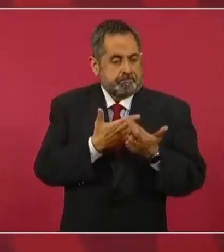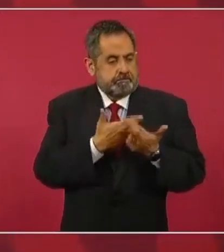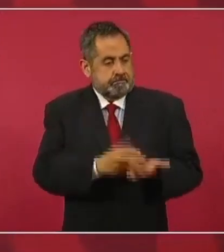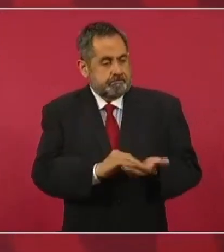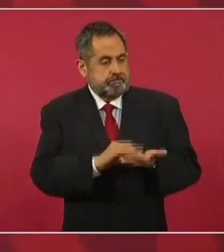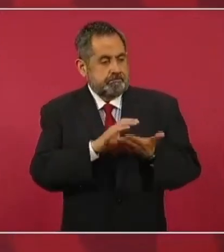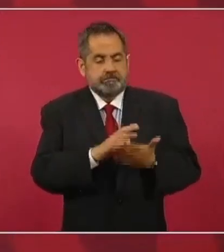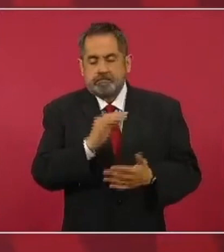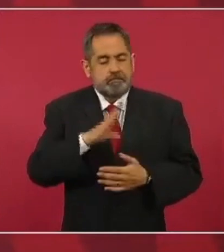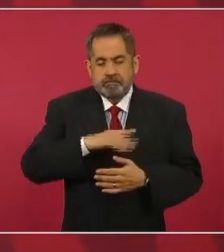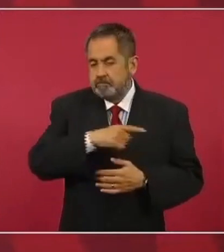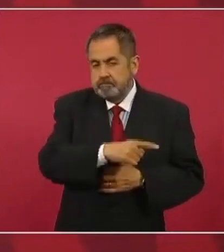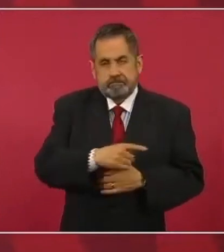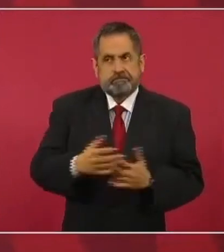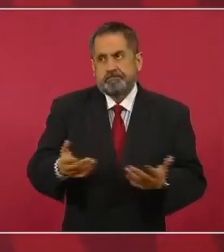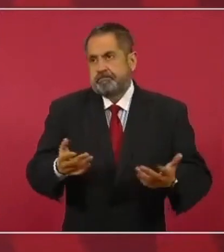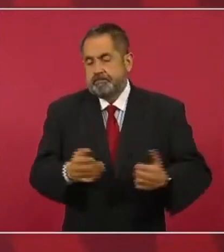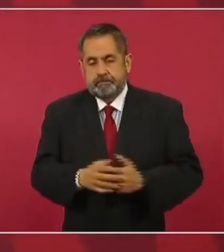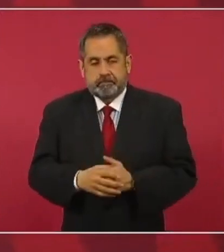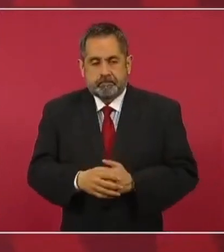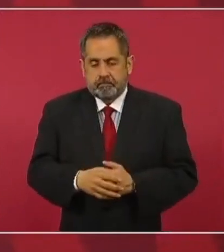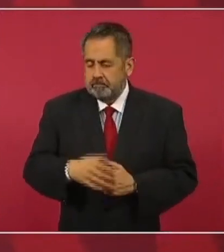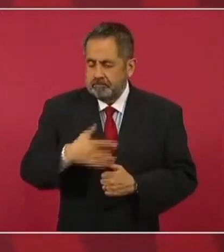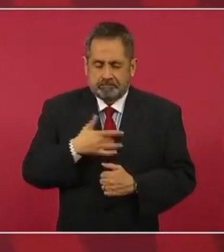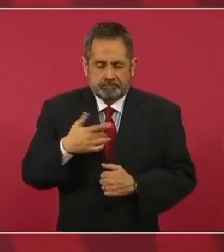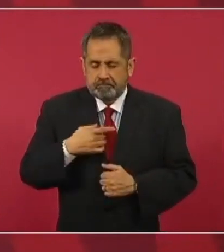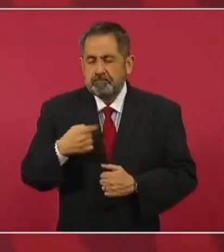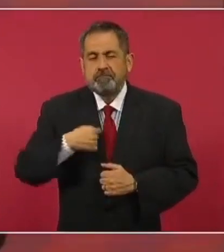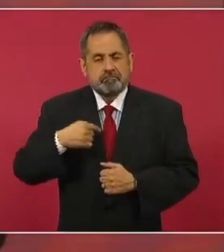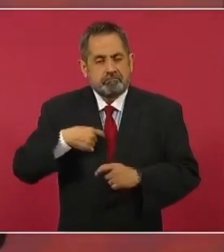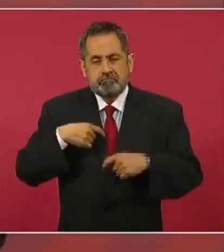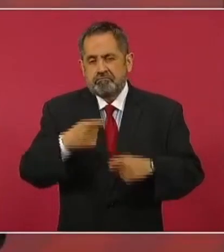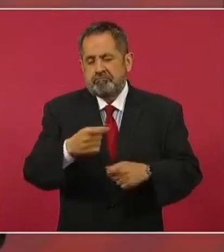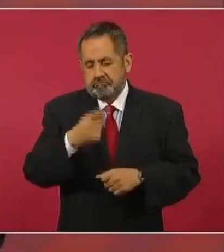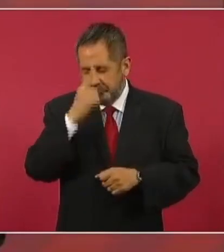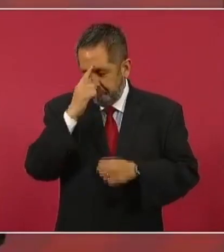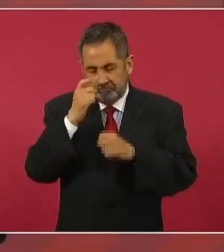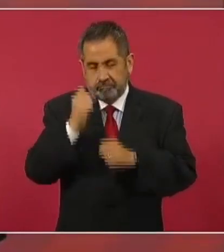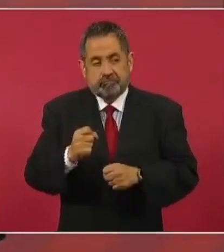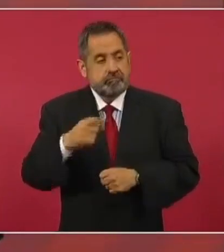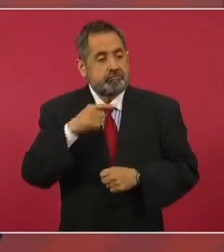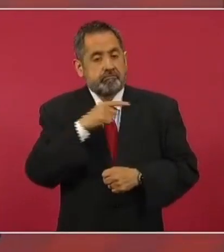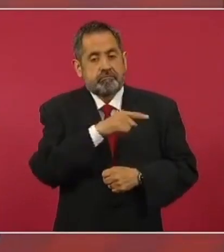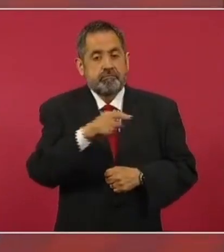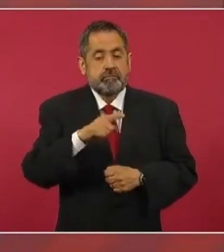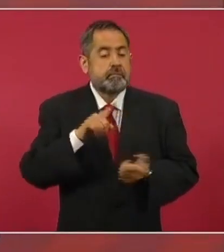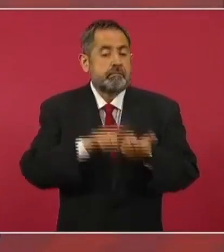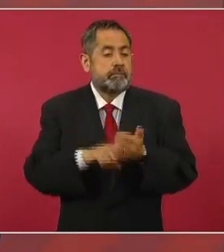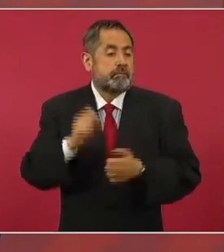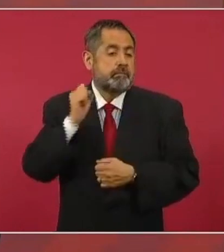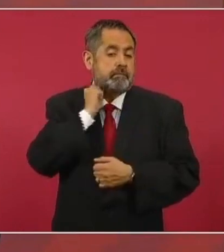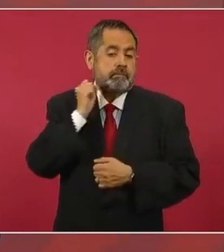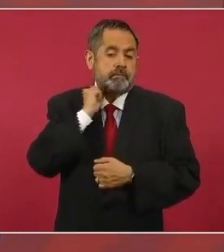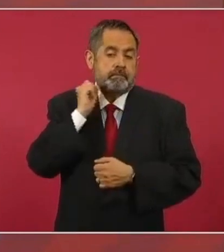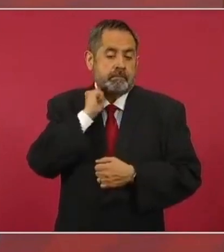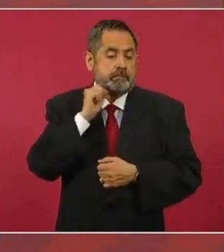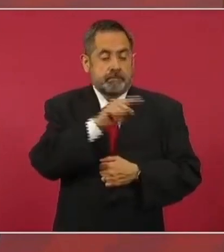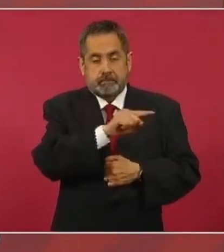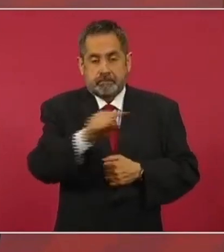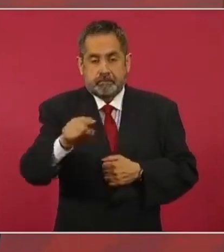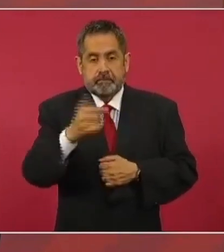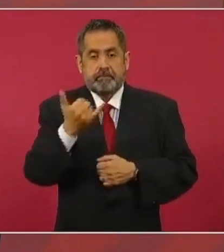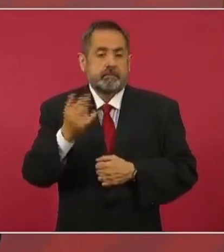garantizar de que los senadores y los